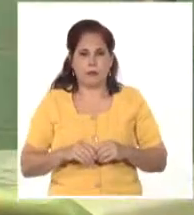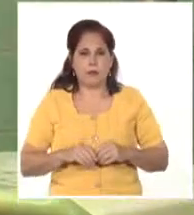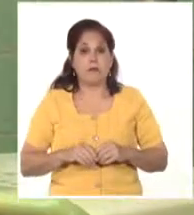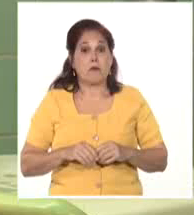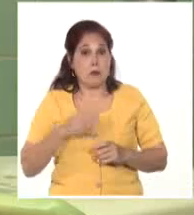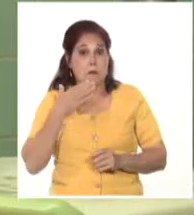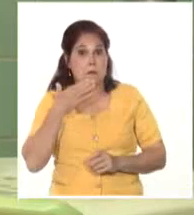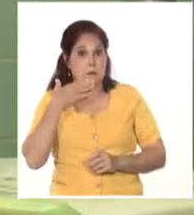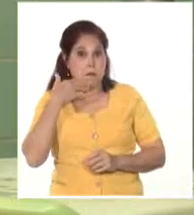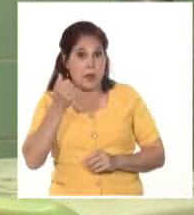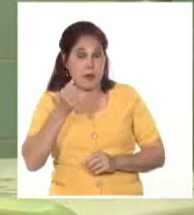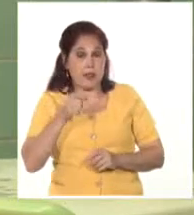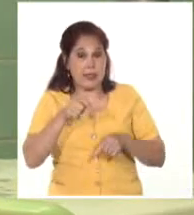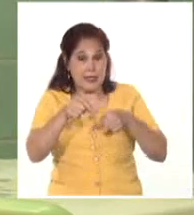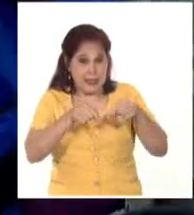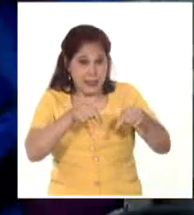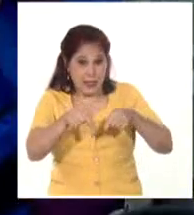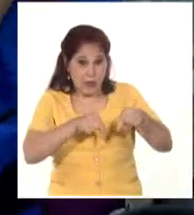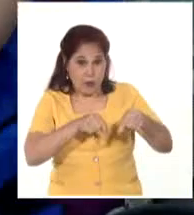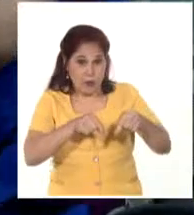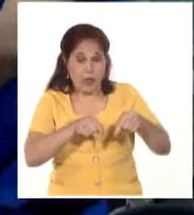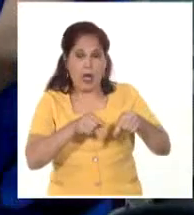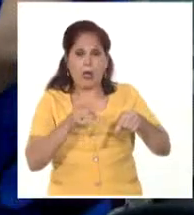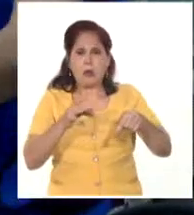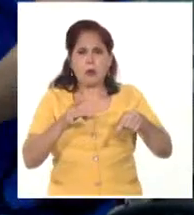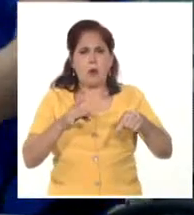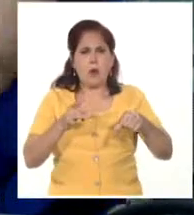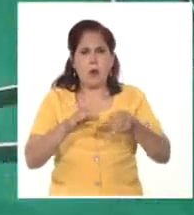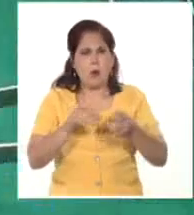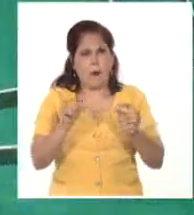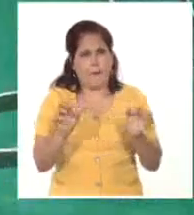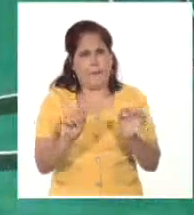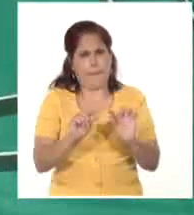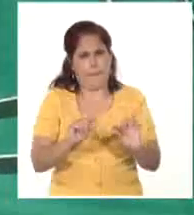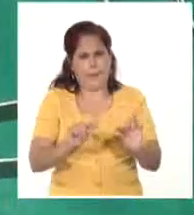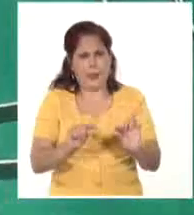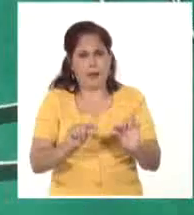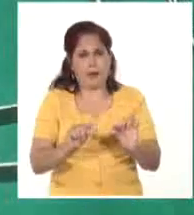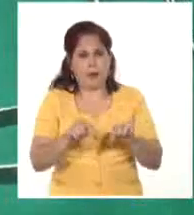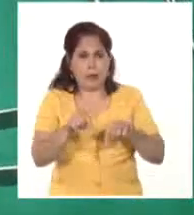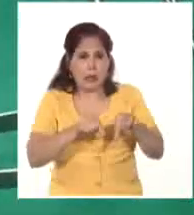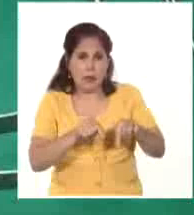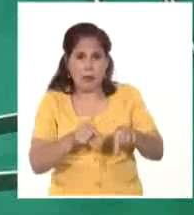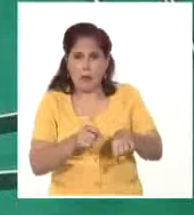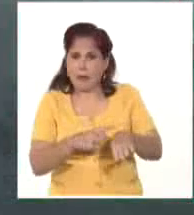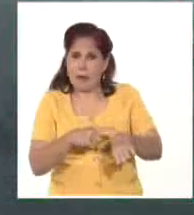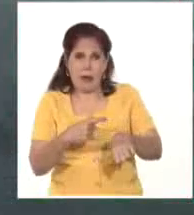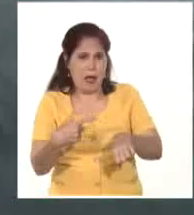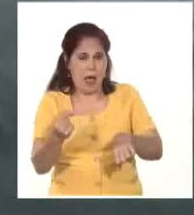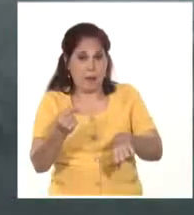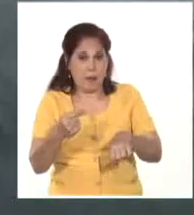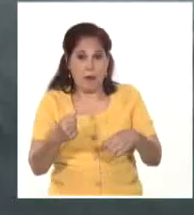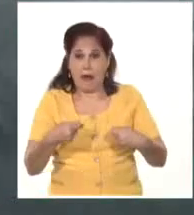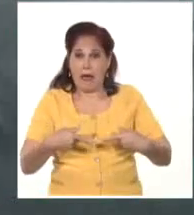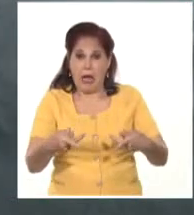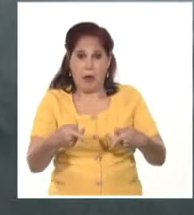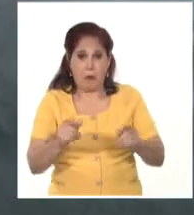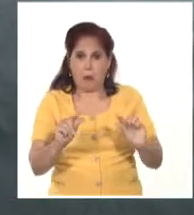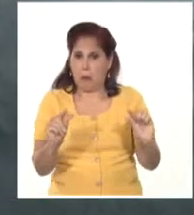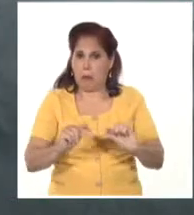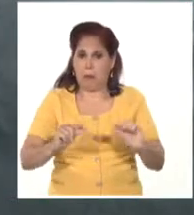ventajas, esta cirugía reduce dolor en el paciente, tiempo quirúrgico, disminuye costos y estadía